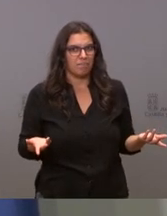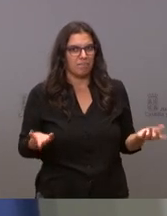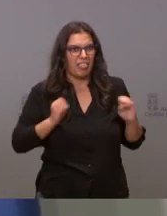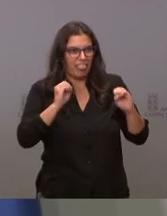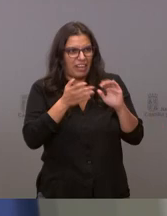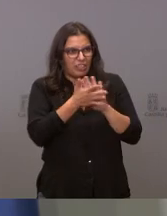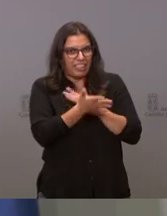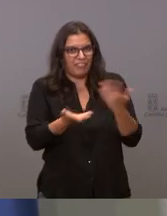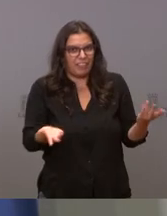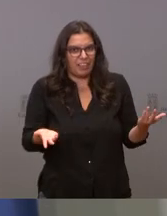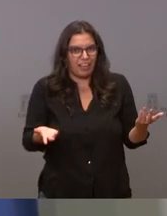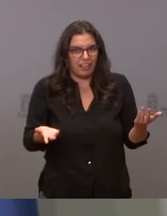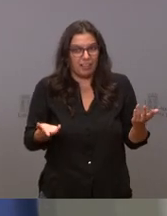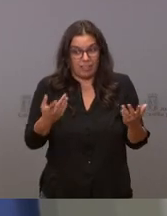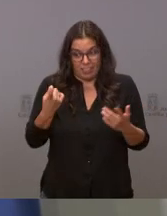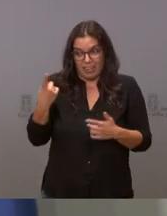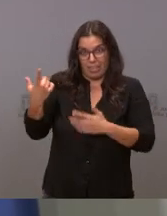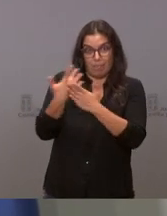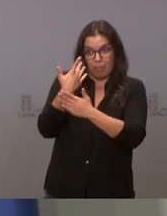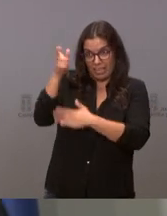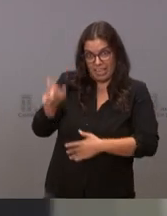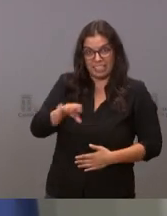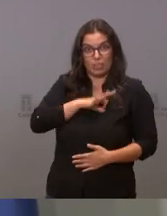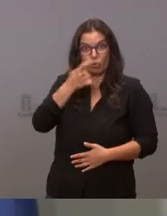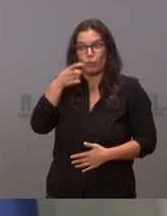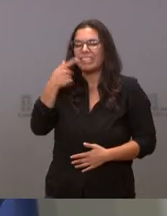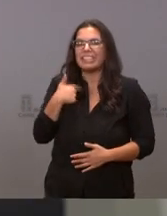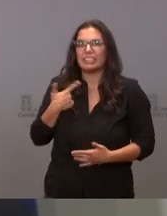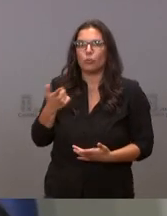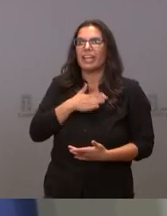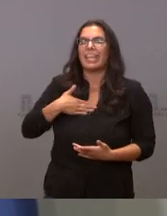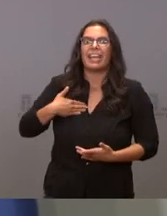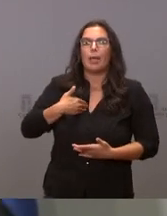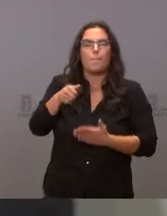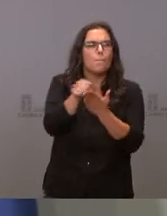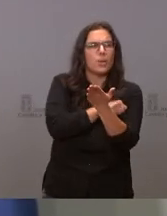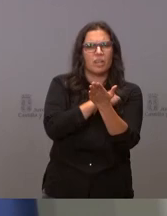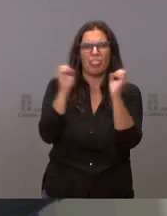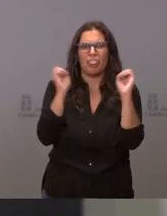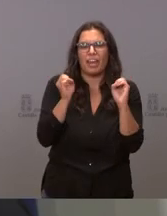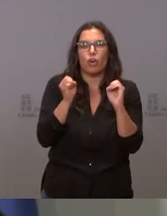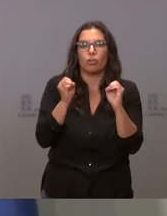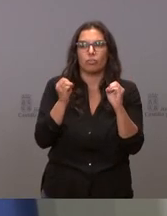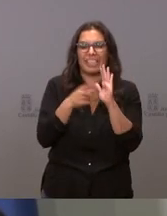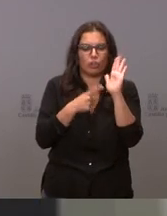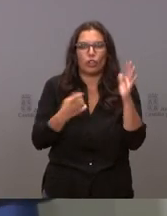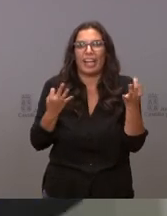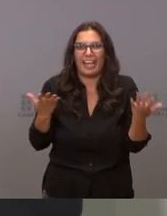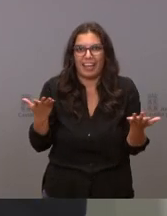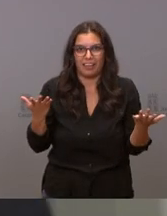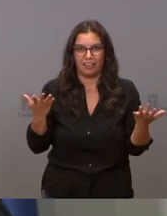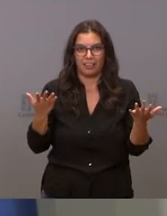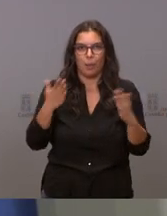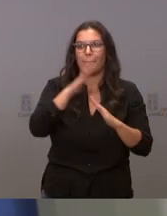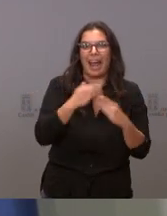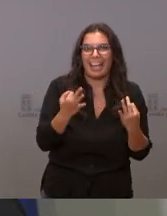partir de cero? es que eso es lo que me tiene que explicar el señor Tudanca oiga ¿qué significa para usted partir de cero? ¿qué quiere usted que quite? ¿qué quiere usted que